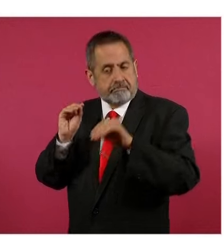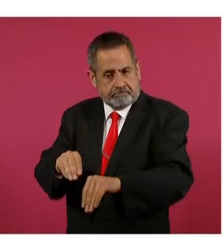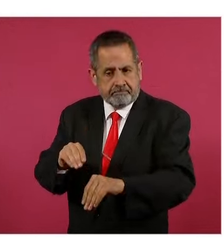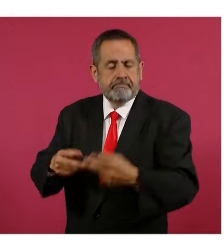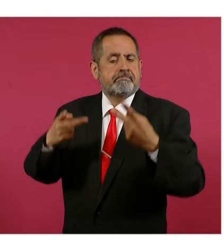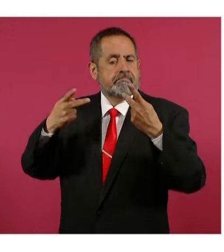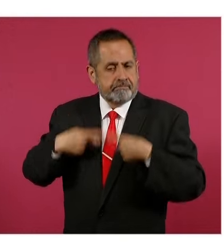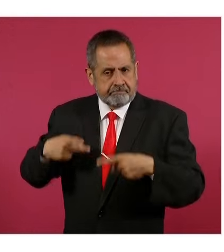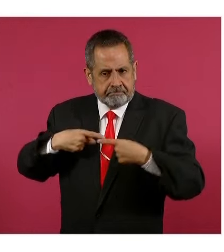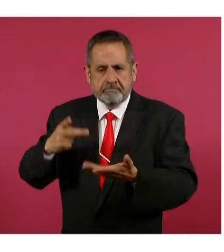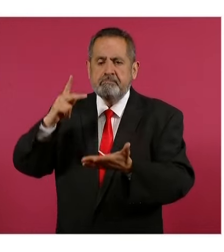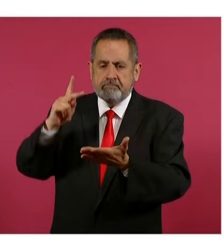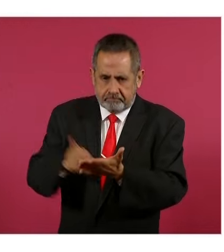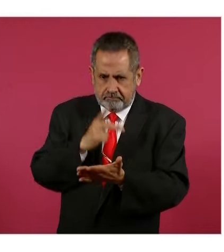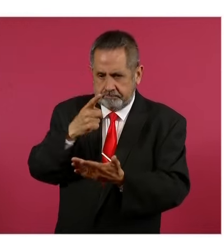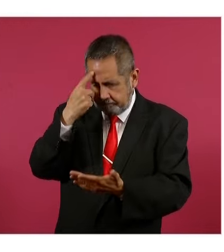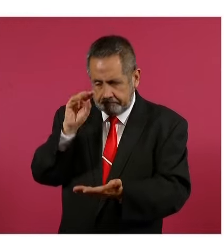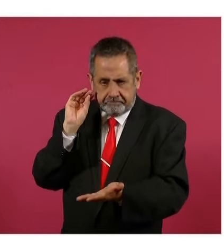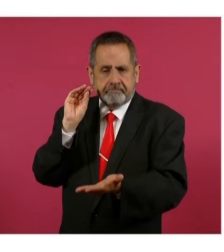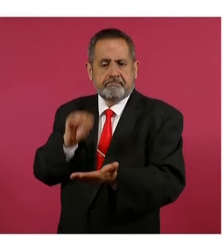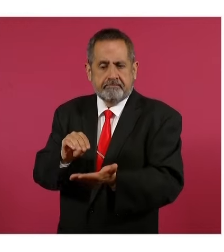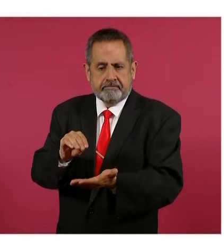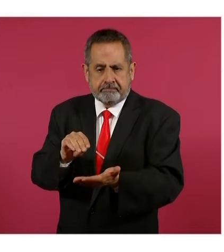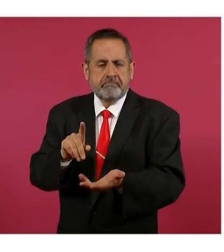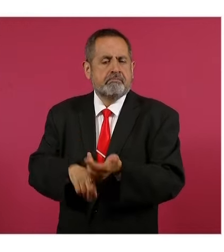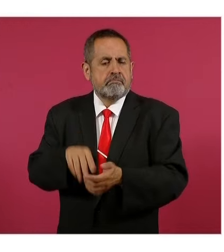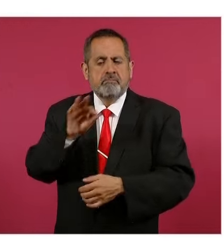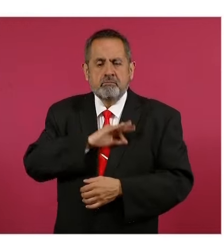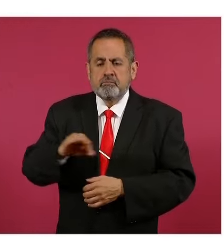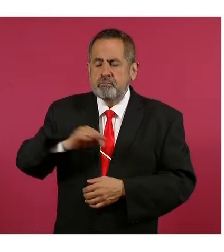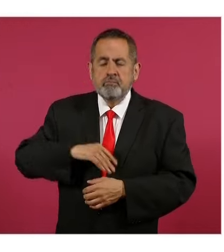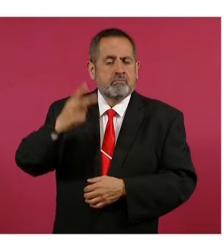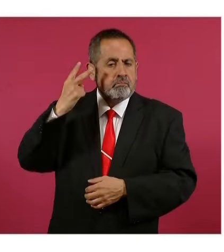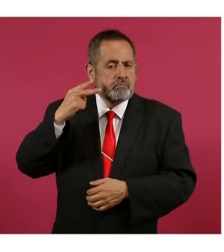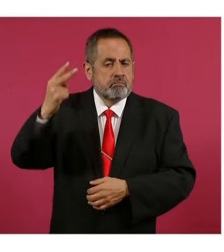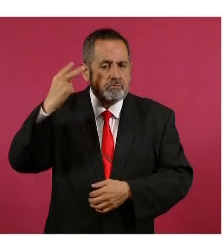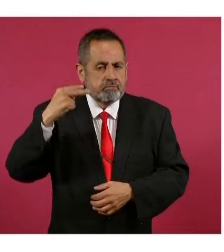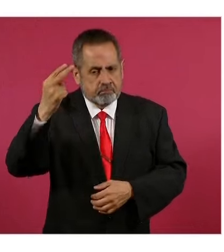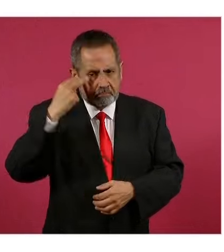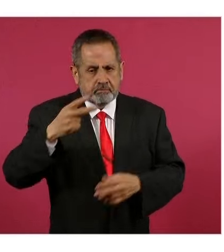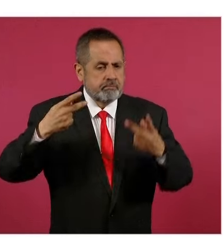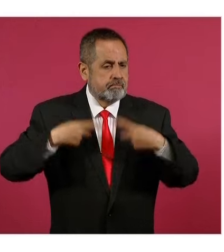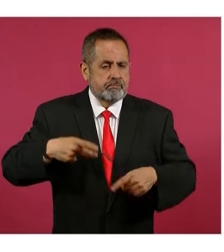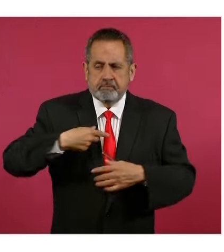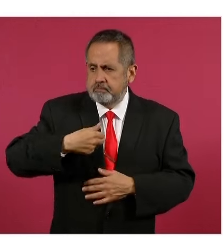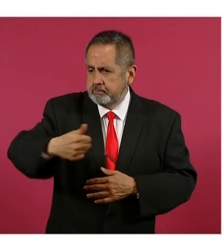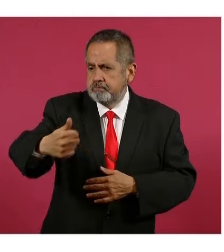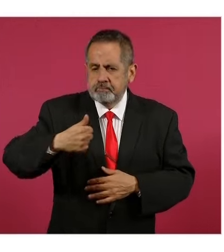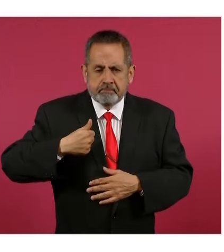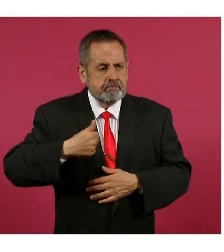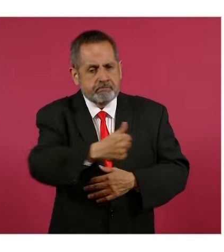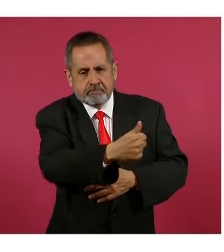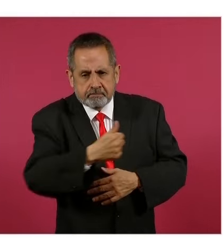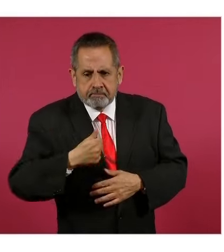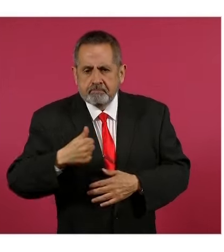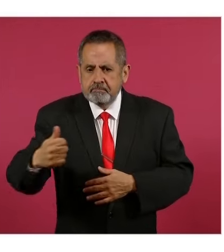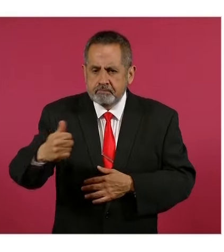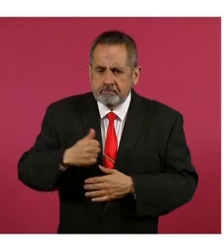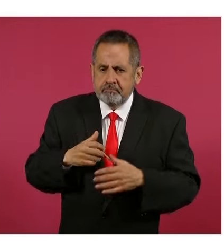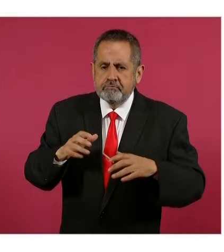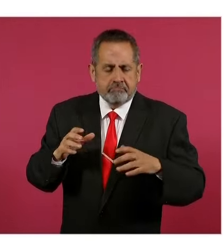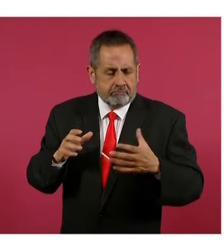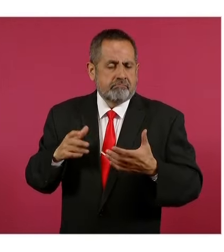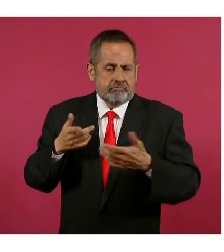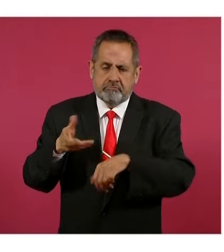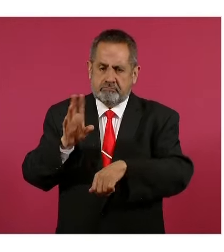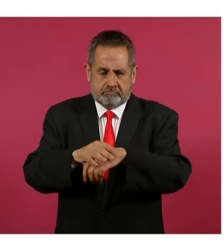hoy se retoman para poder otorgar estas concesiones en el caso de servicios de pasajeros. Las concesiones o